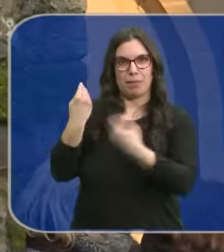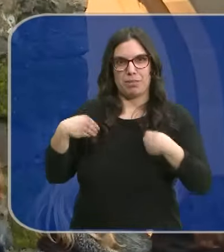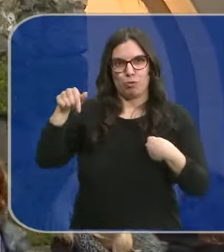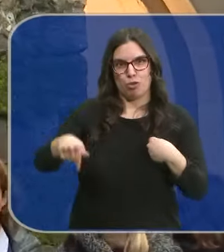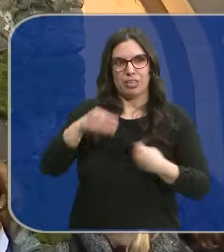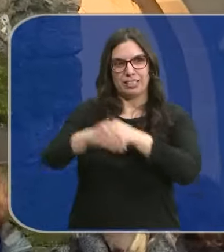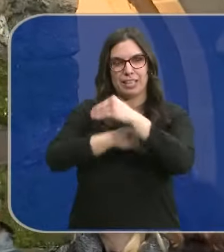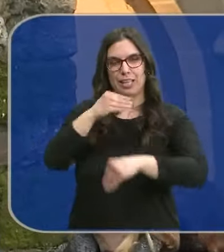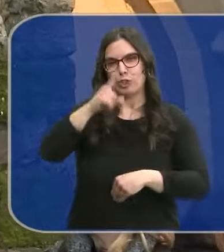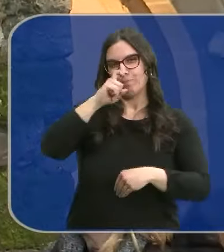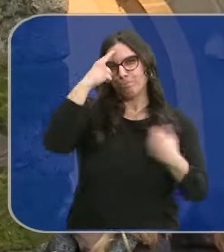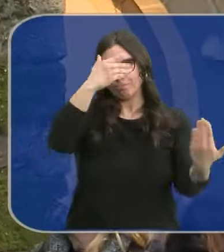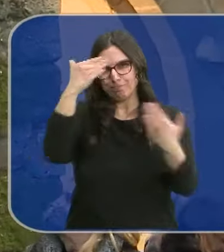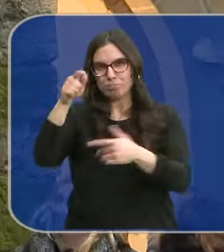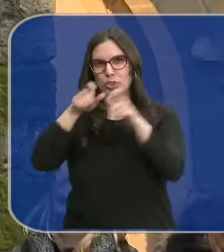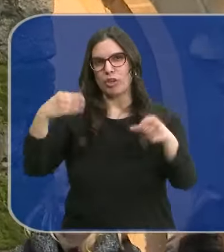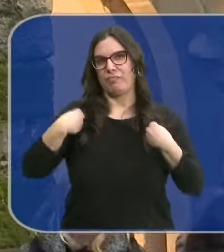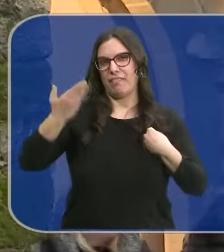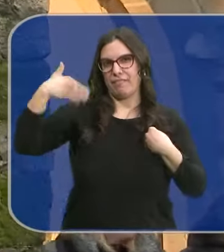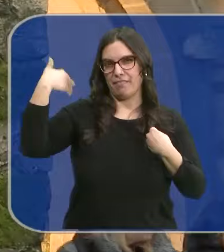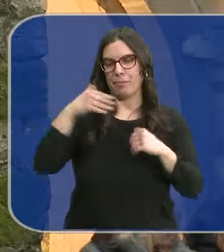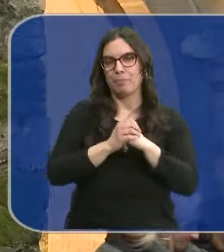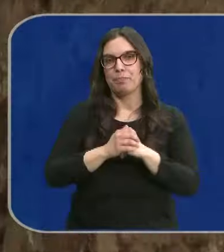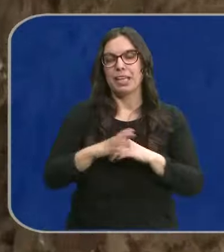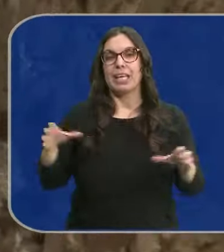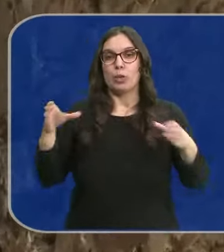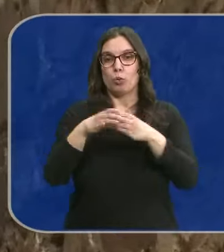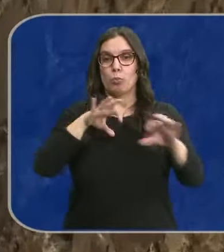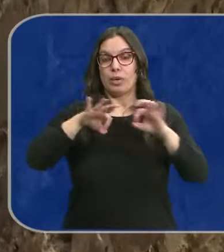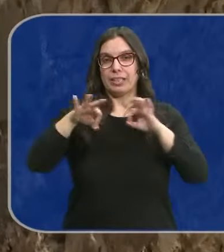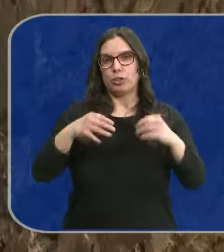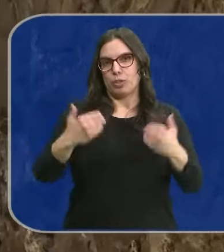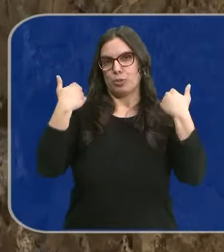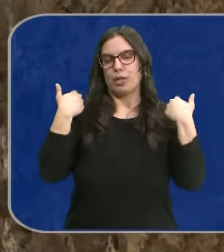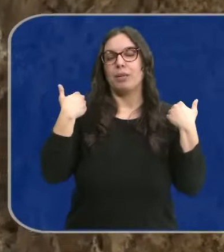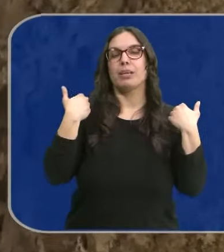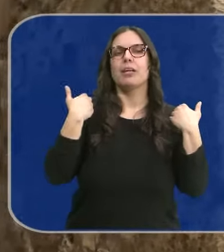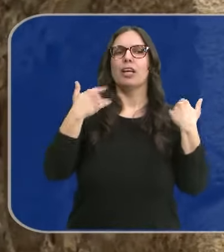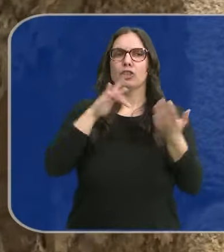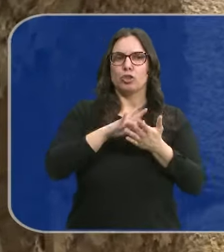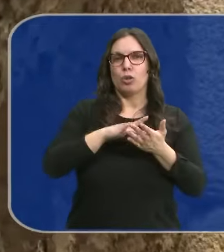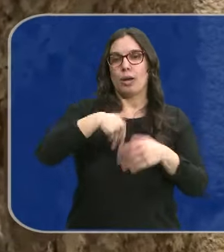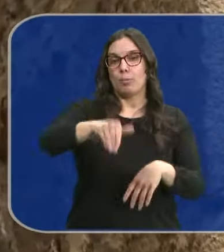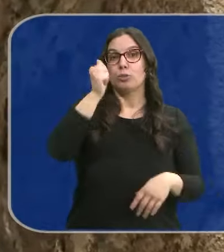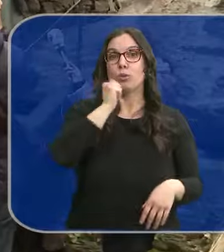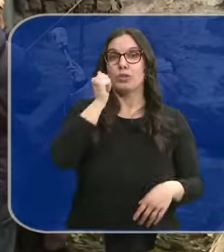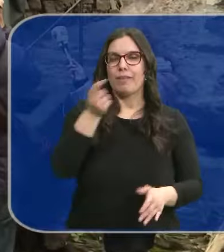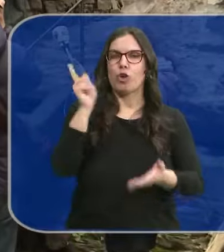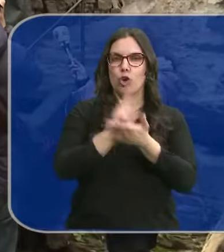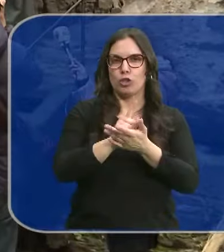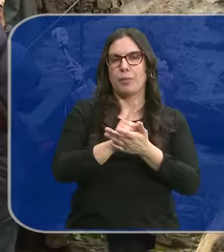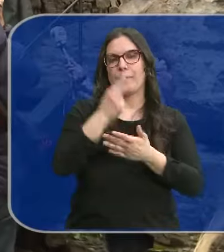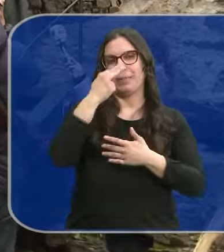mañana, rememorando a quienes vivieron en la fortaleza. La compañía Conde Gatón es la encargada. Habrá nuevos pases este próximo sábado.